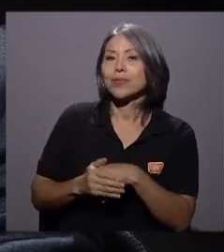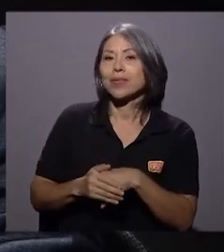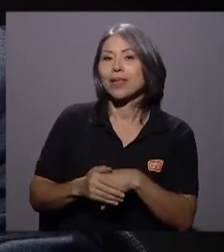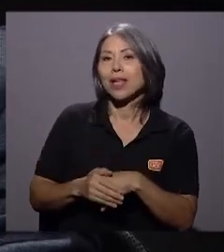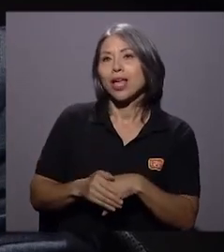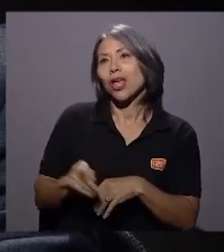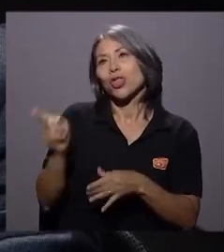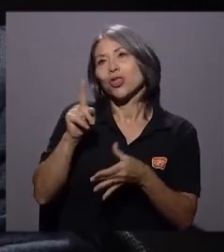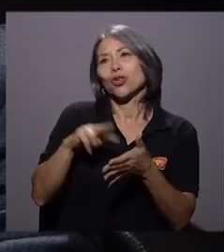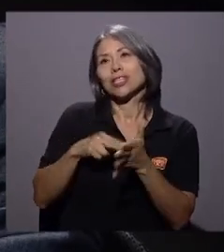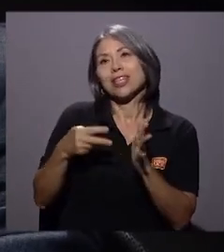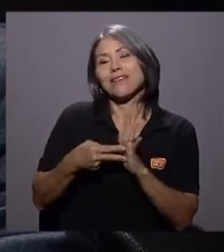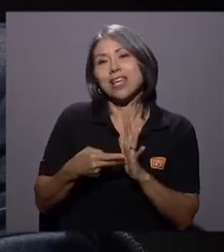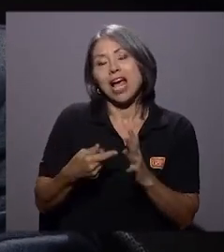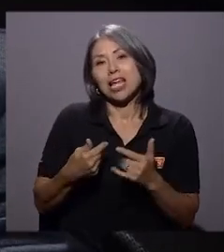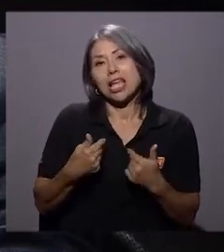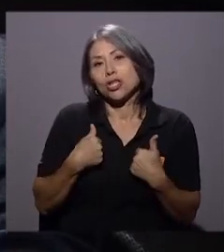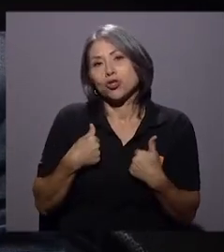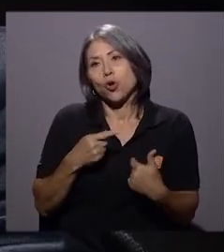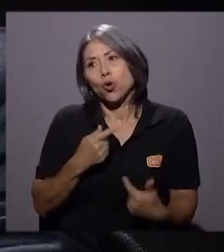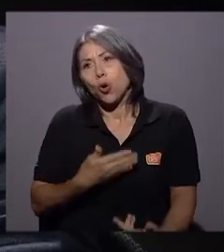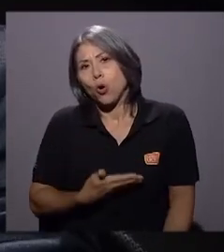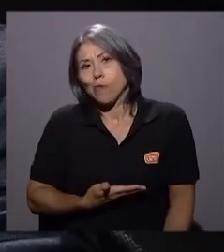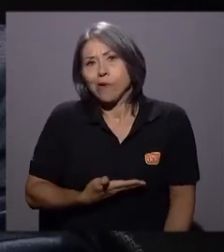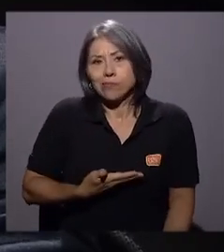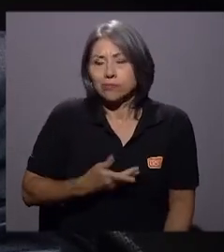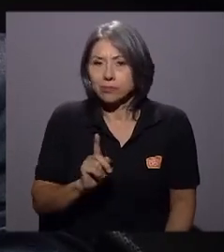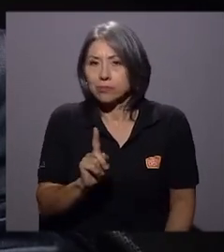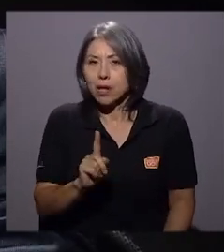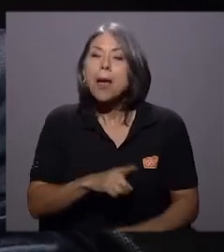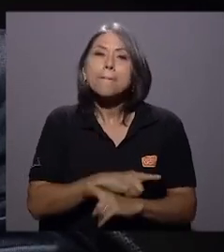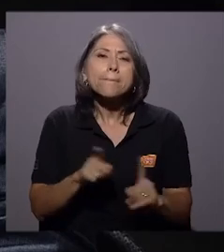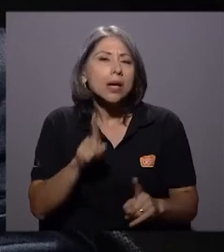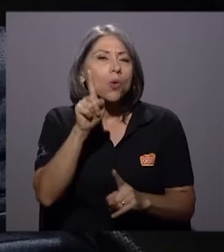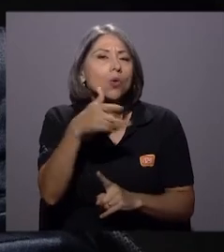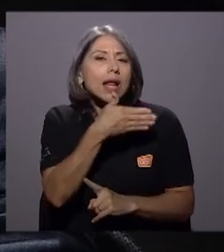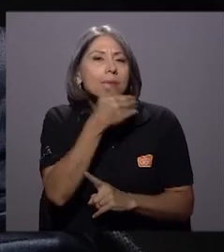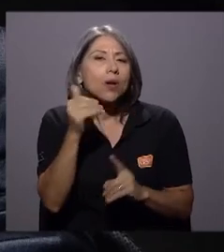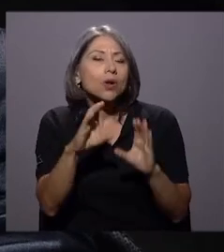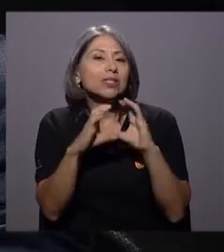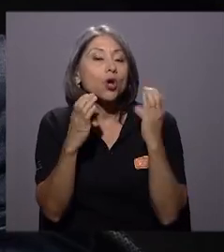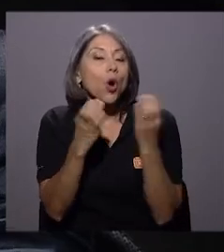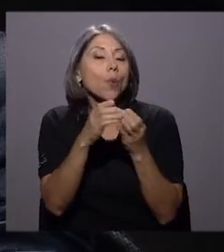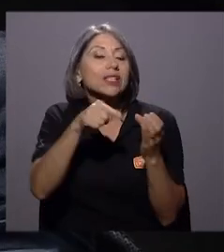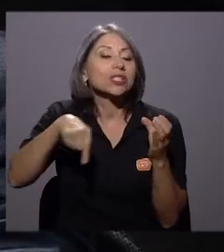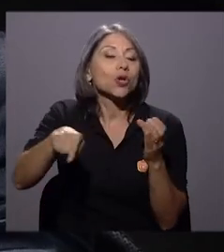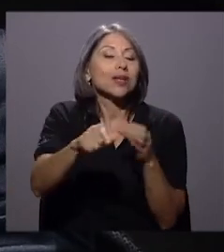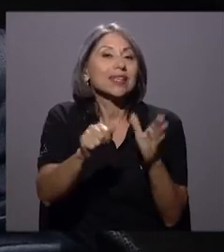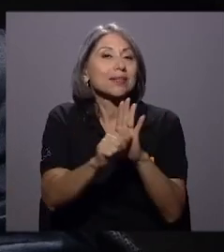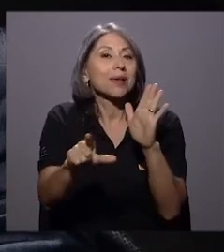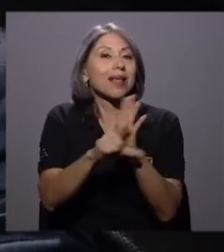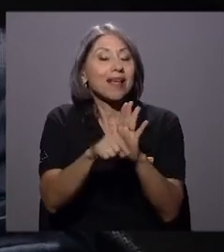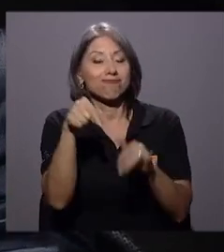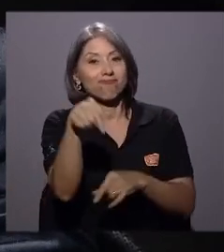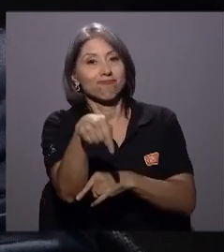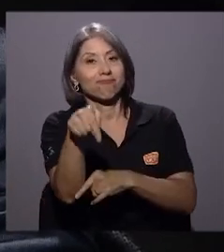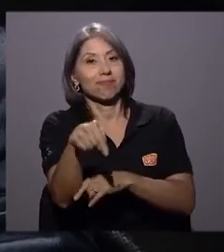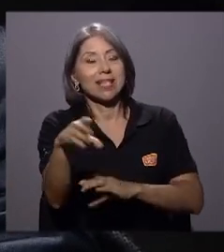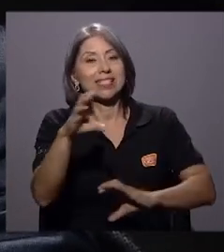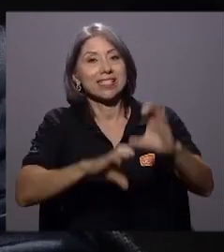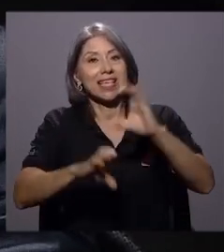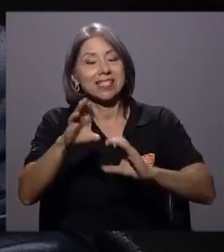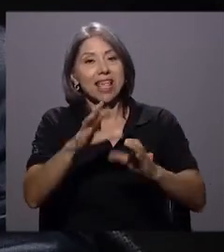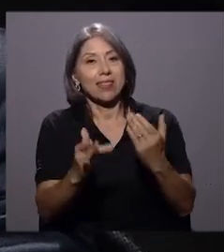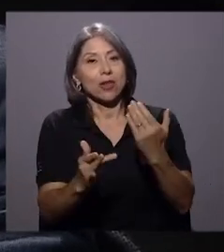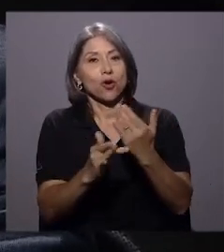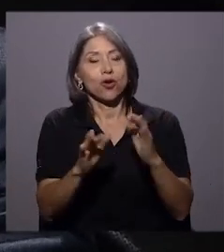inmodestia, pero sí quiero decirle a la ciudadanía que una de las mejores comisiones que funciona en la Asamblea Legislativa es la Comisión de Ciencia, Tecnología y Educación.